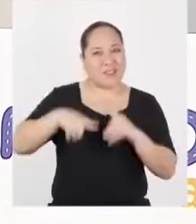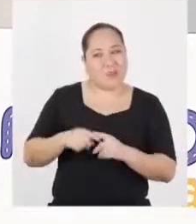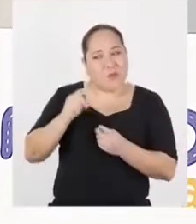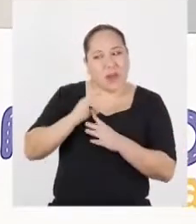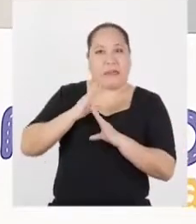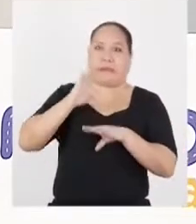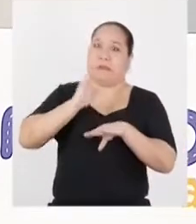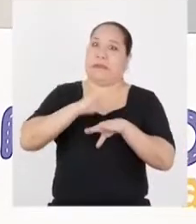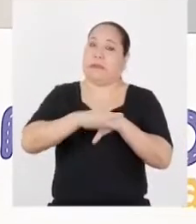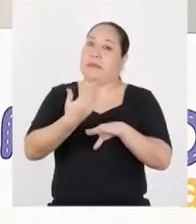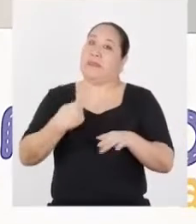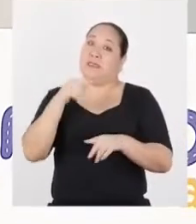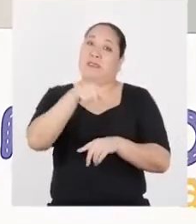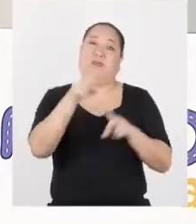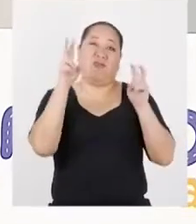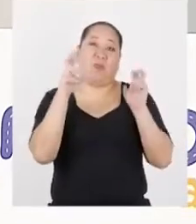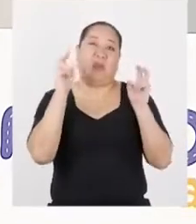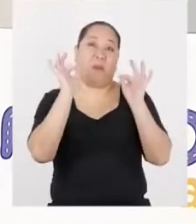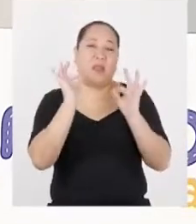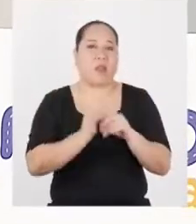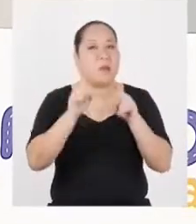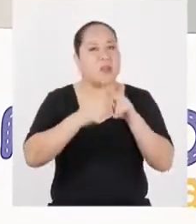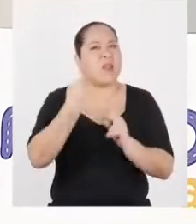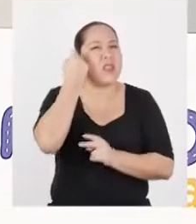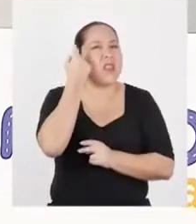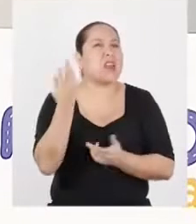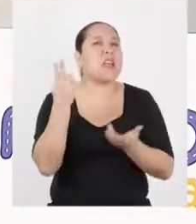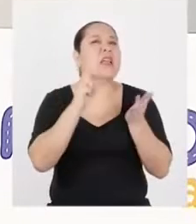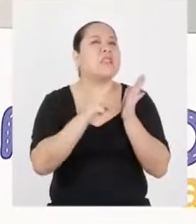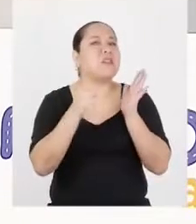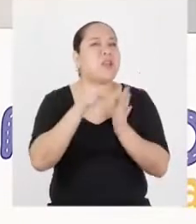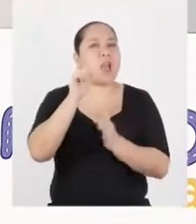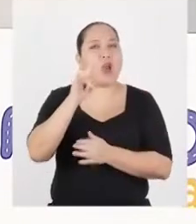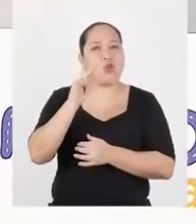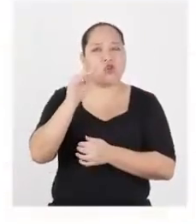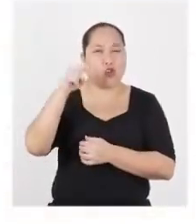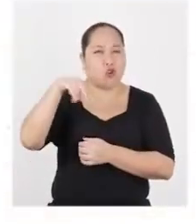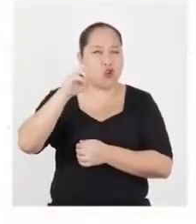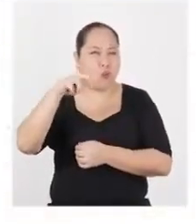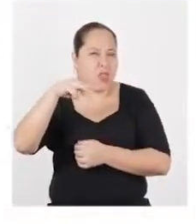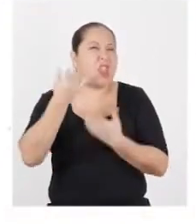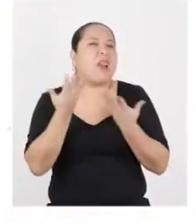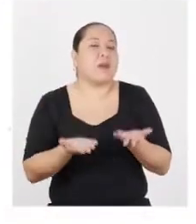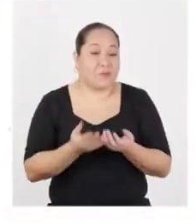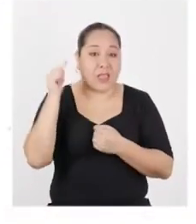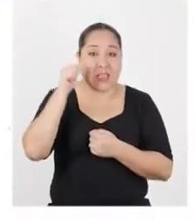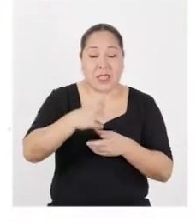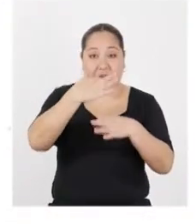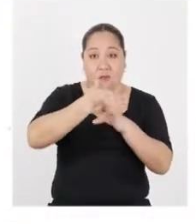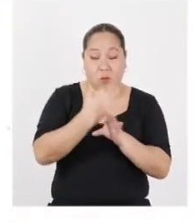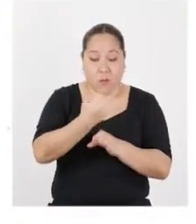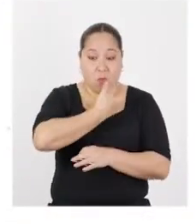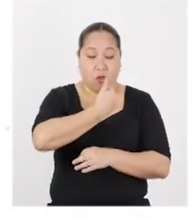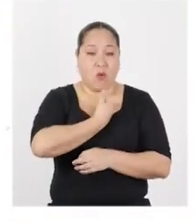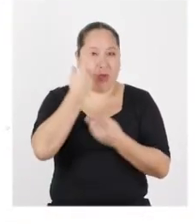autonomía para prevenir situaciones de peligro. Pero empecemos por entender qué es la autonomía. La autonomía es la